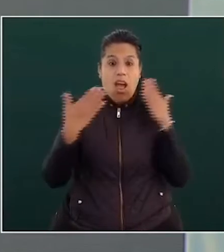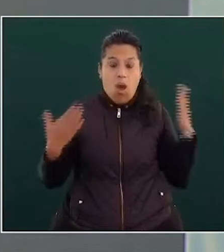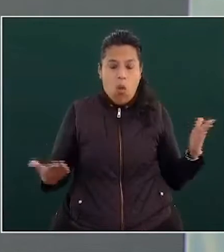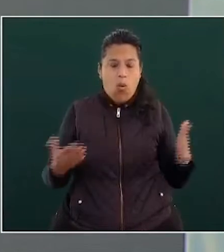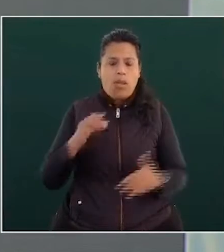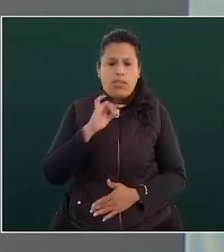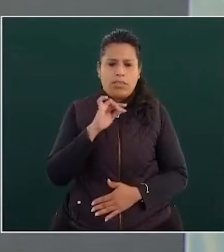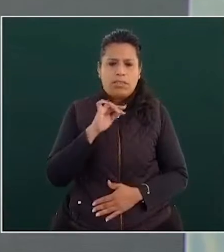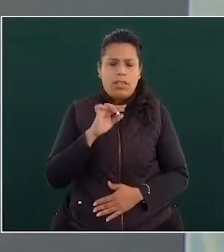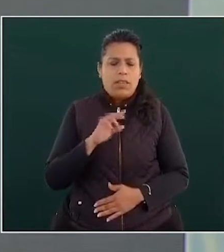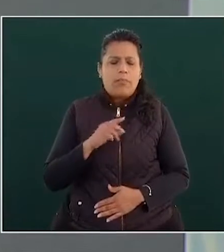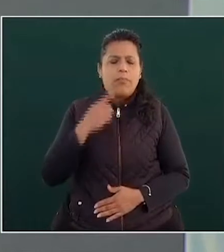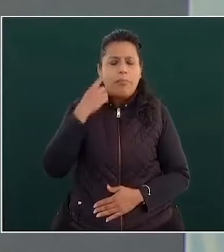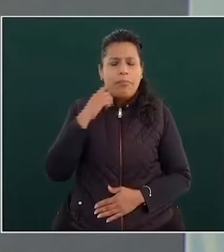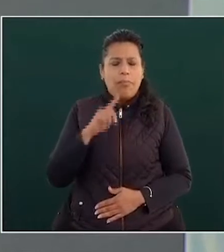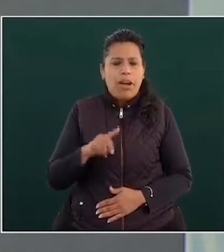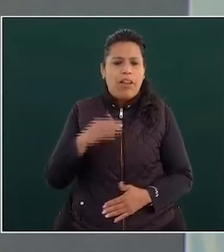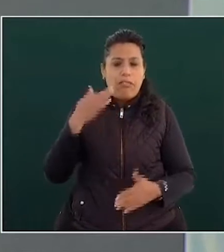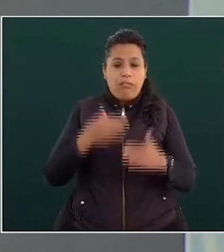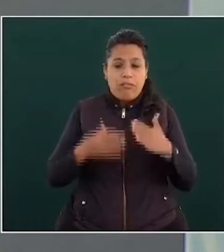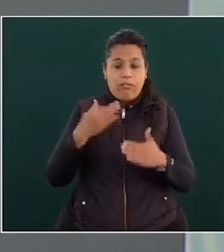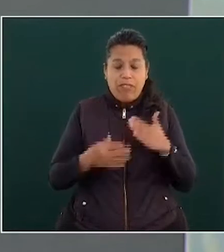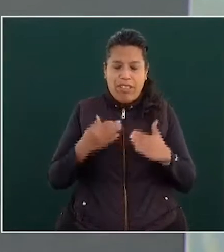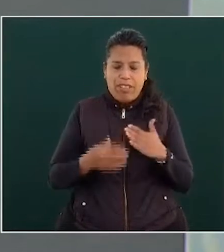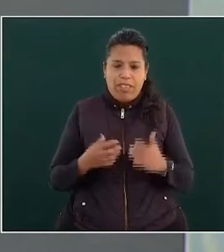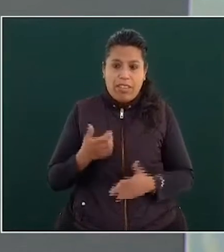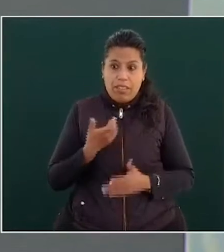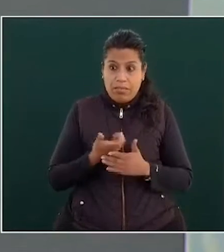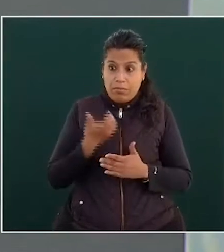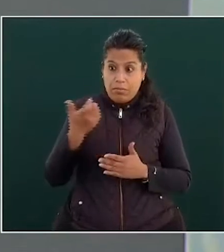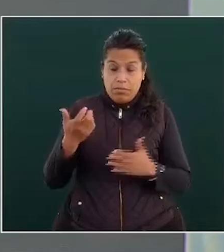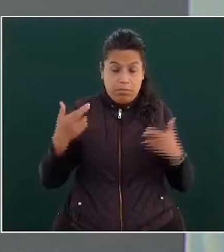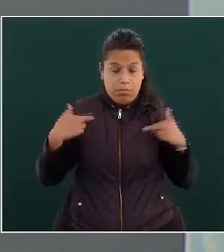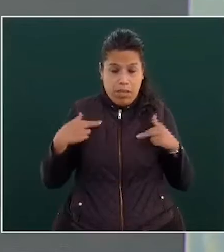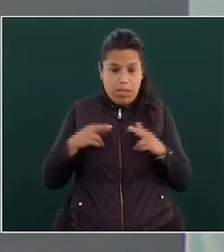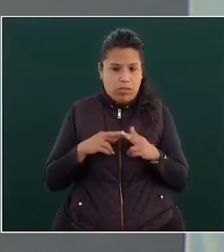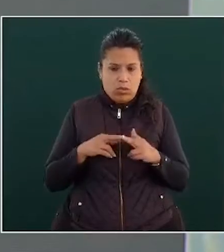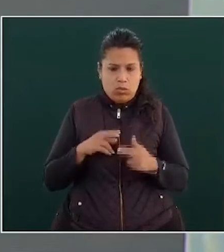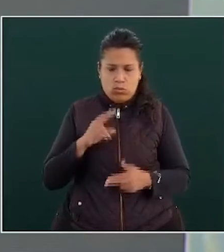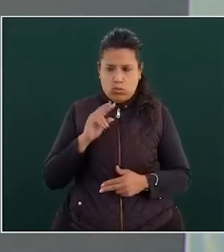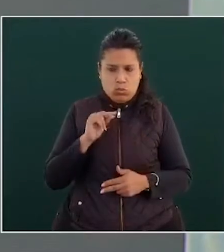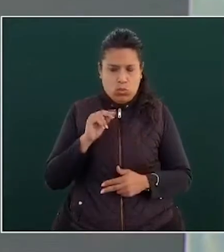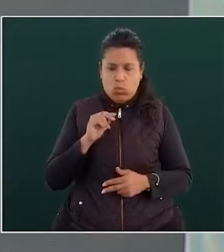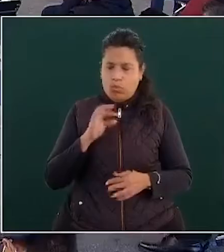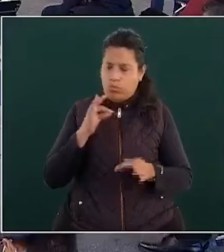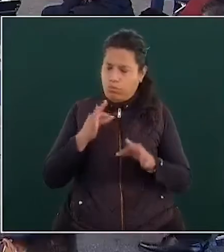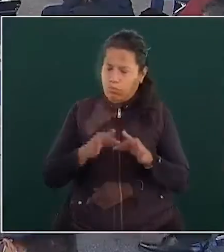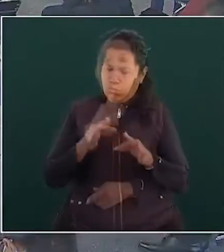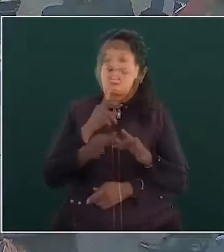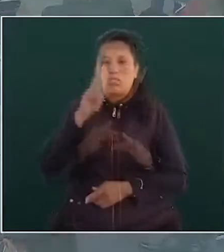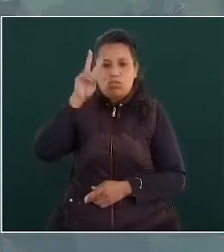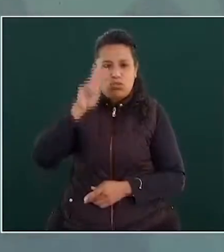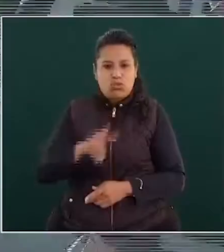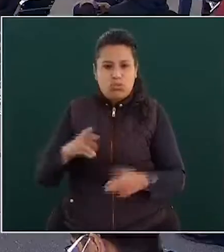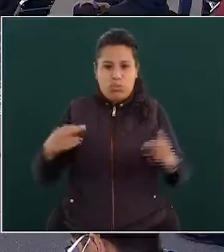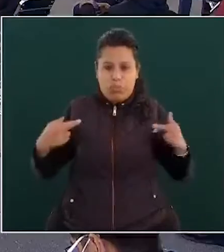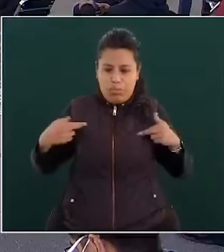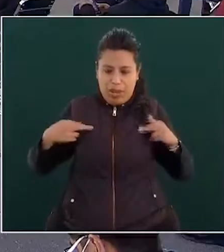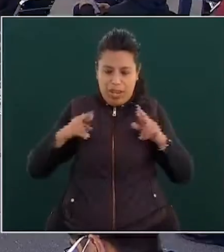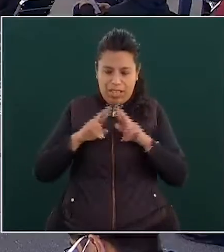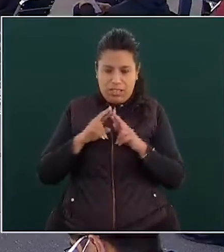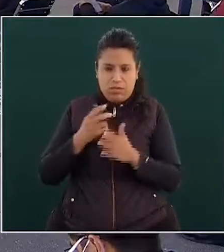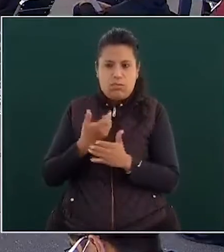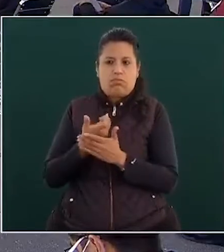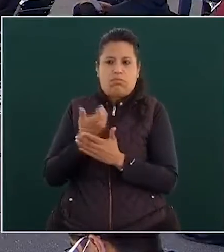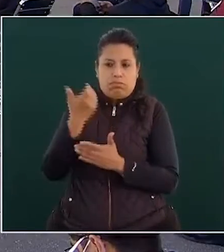no le falte el sueldo al maestro. Ya lo hicimos en Michoacán. Estamos viendo